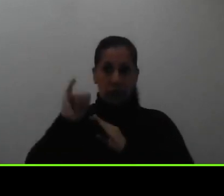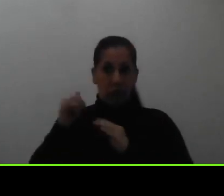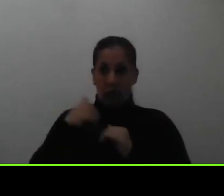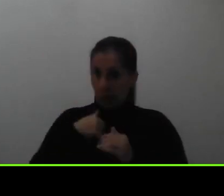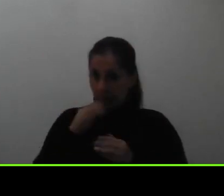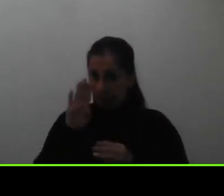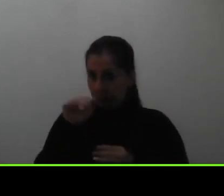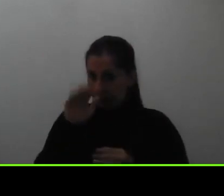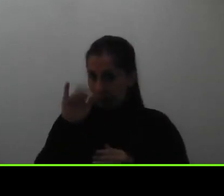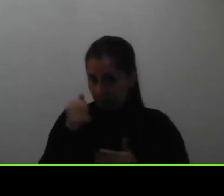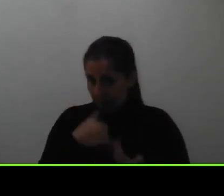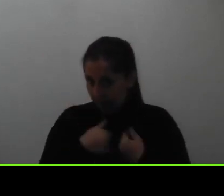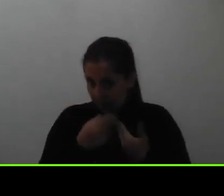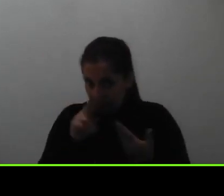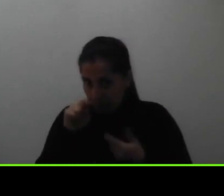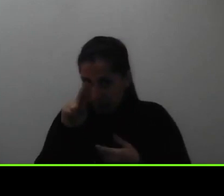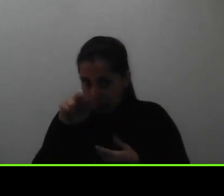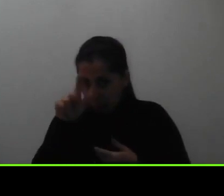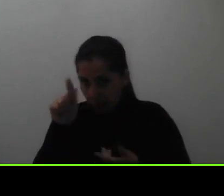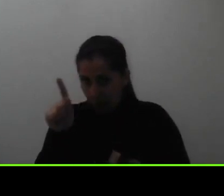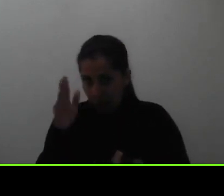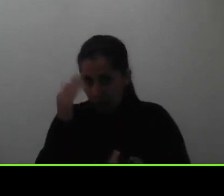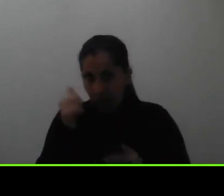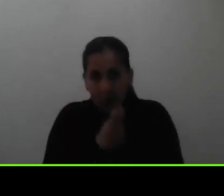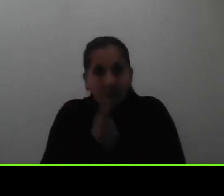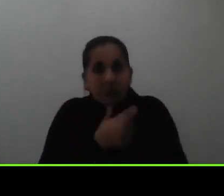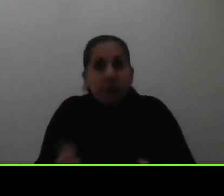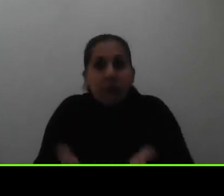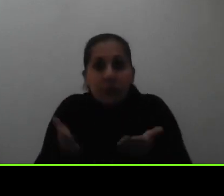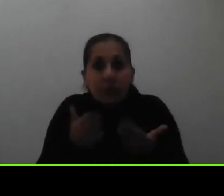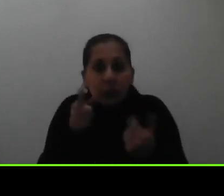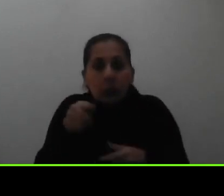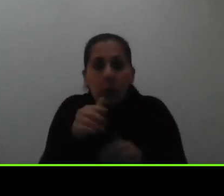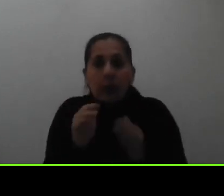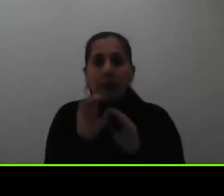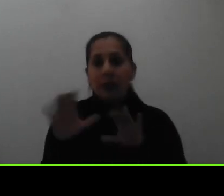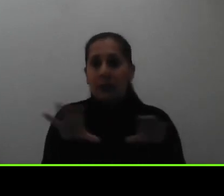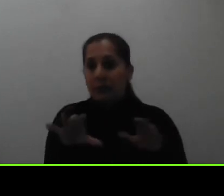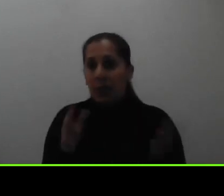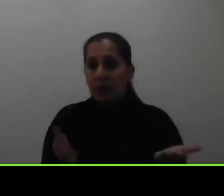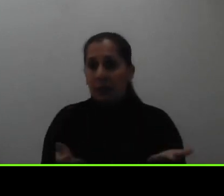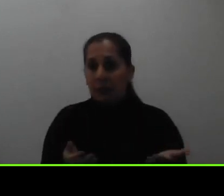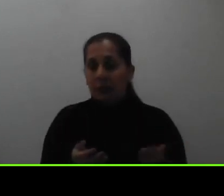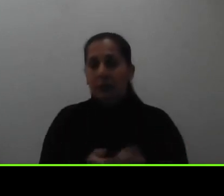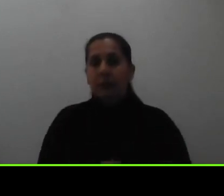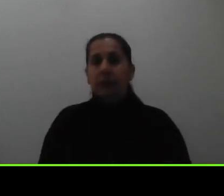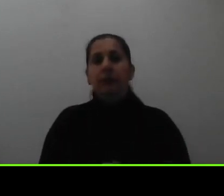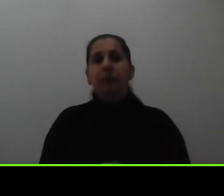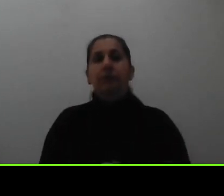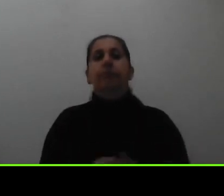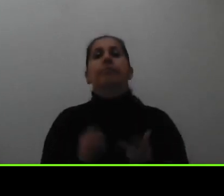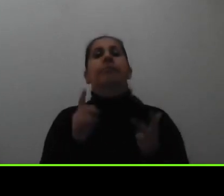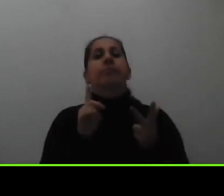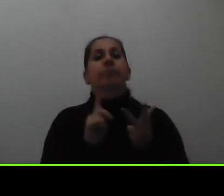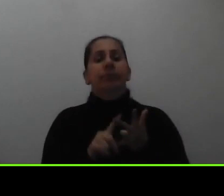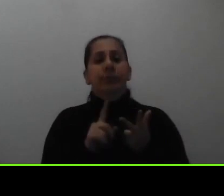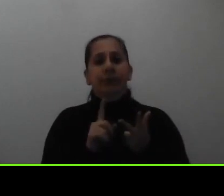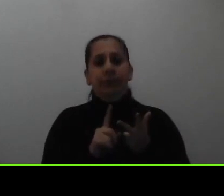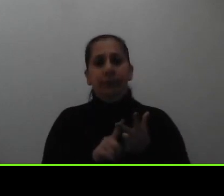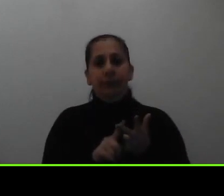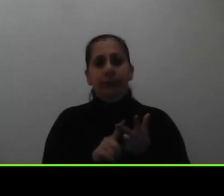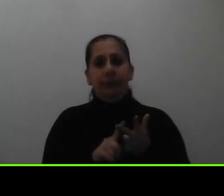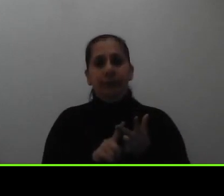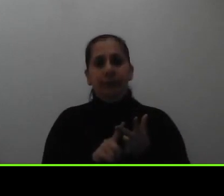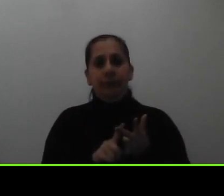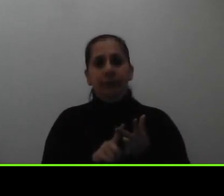beca que tiene la UNED para el estímulo de este tipo de actividades también nos preguntan cómo